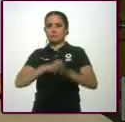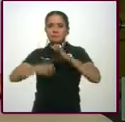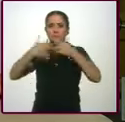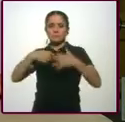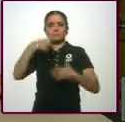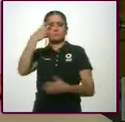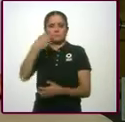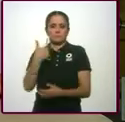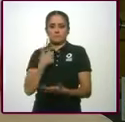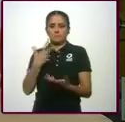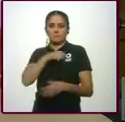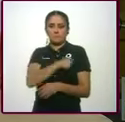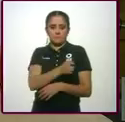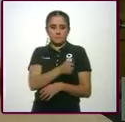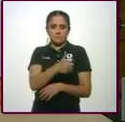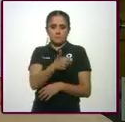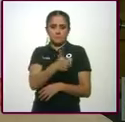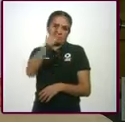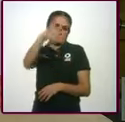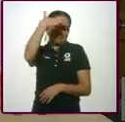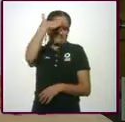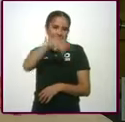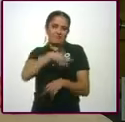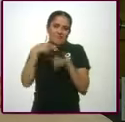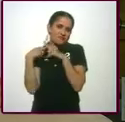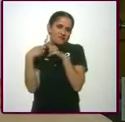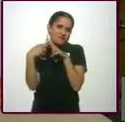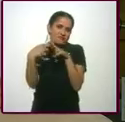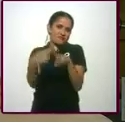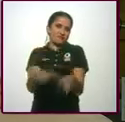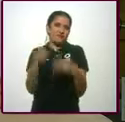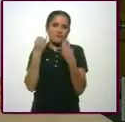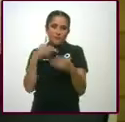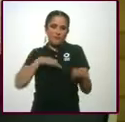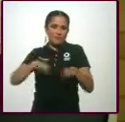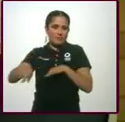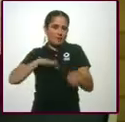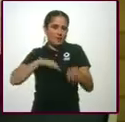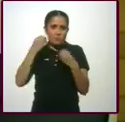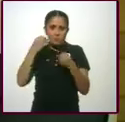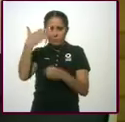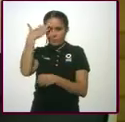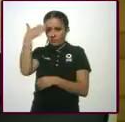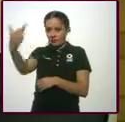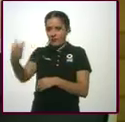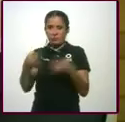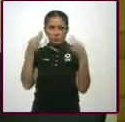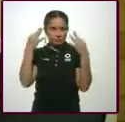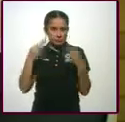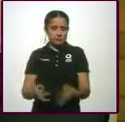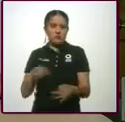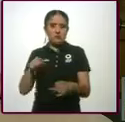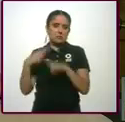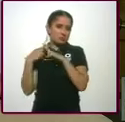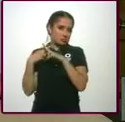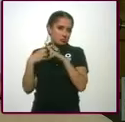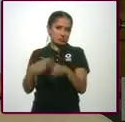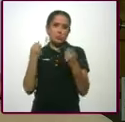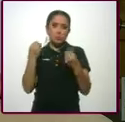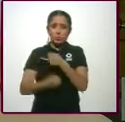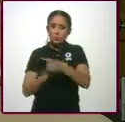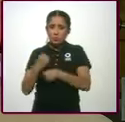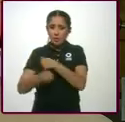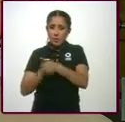nosotros. Canal 11, pues obviamente tiene una trayectoria impecable, una trayectoria de muchos años,